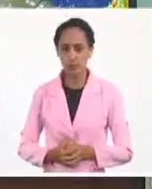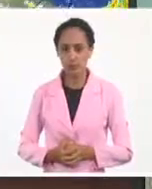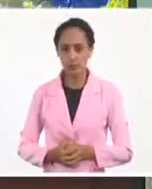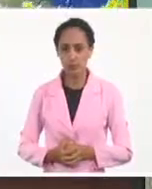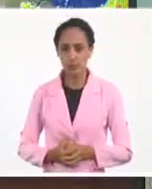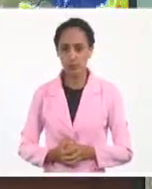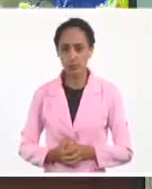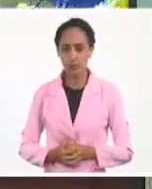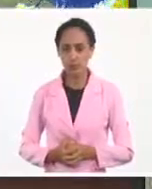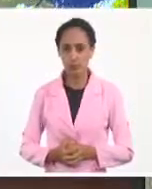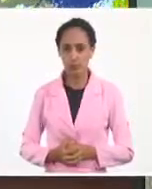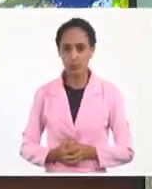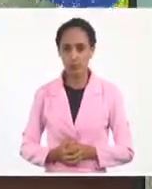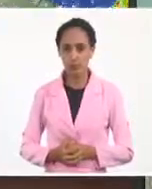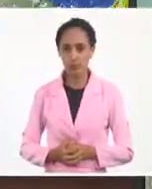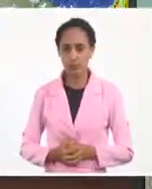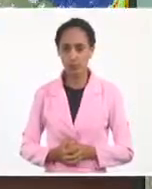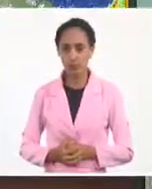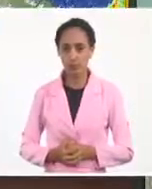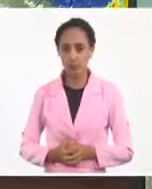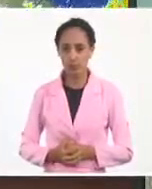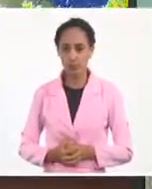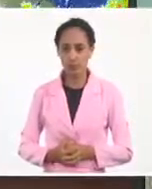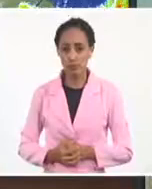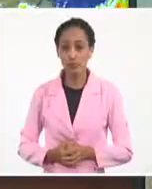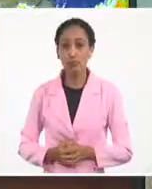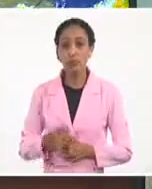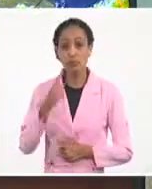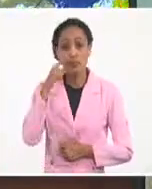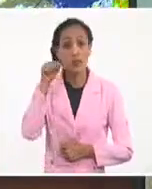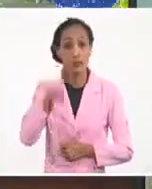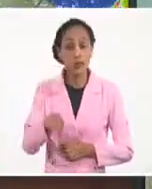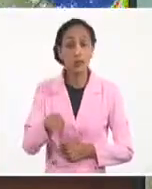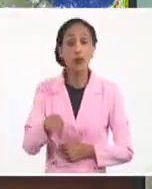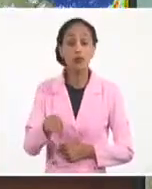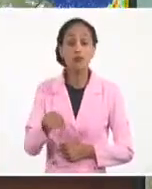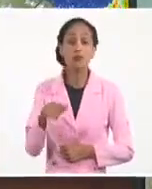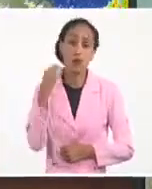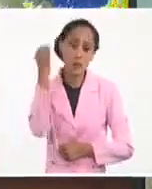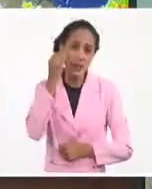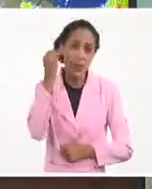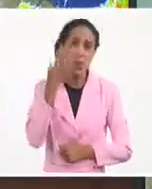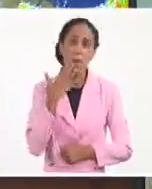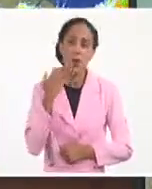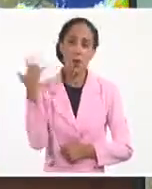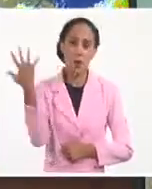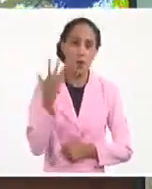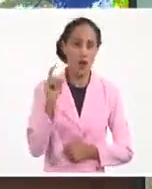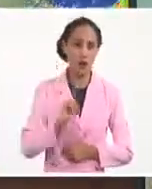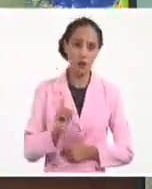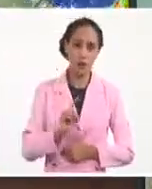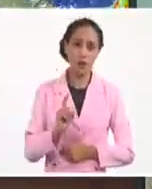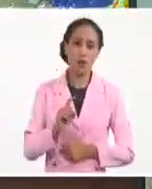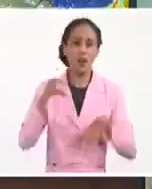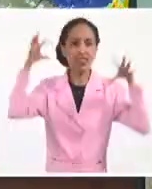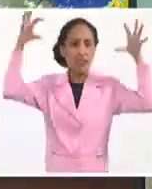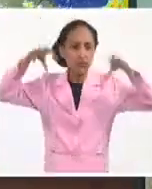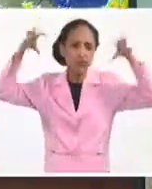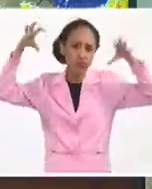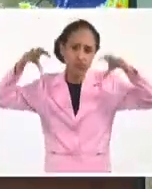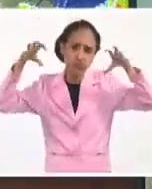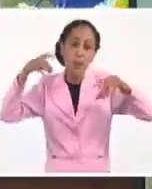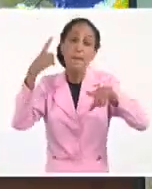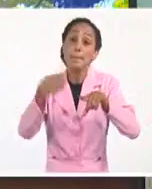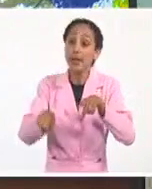claro que sí, es legítimo alegrarse de que no sea un huracán, que sea una tormenta tropical. Pero tiene